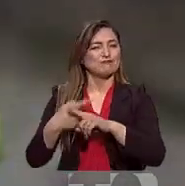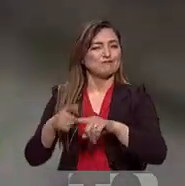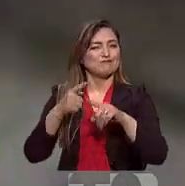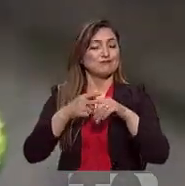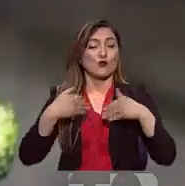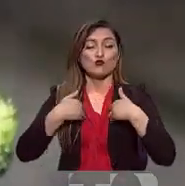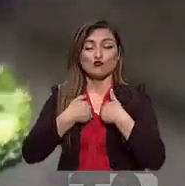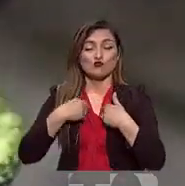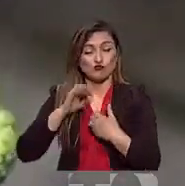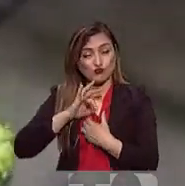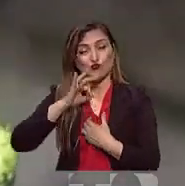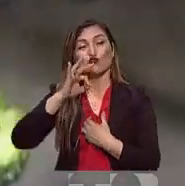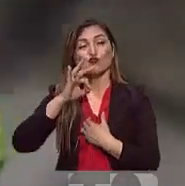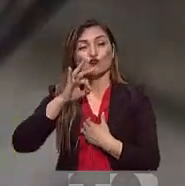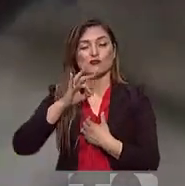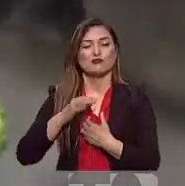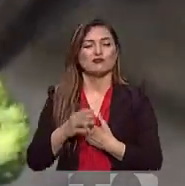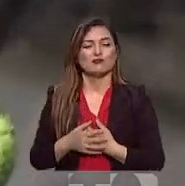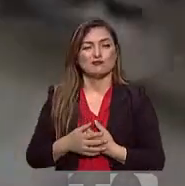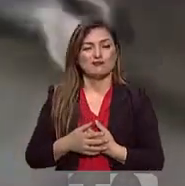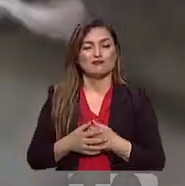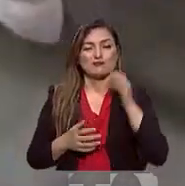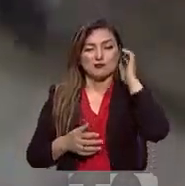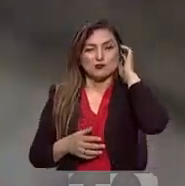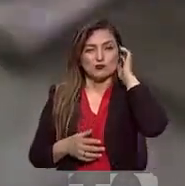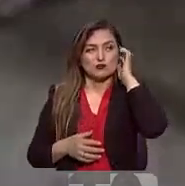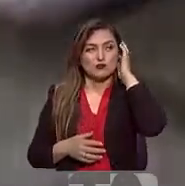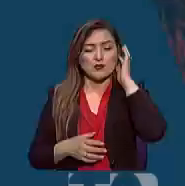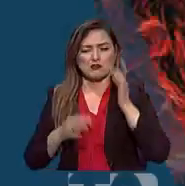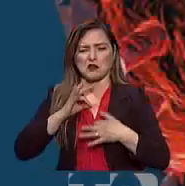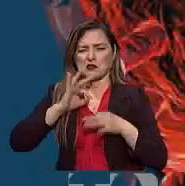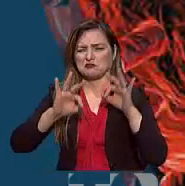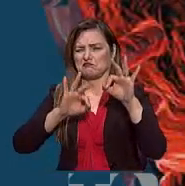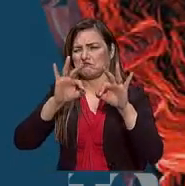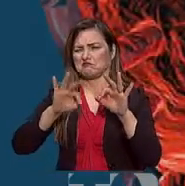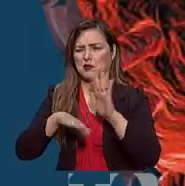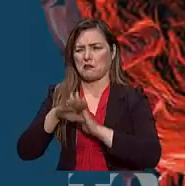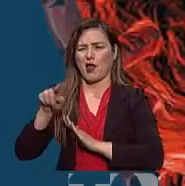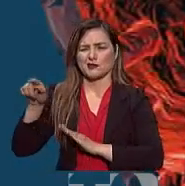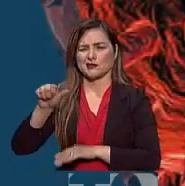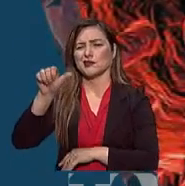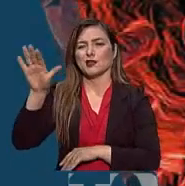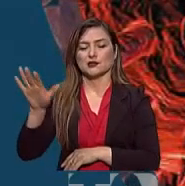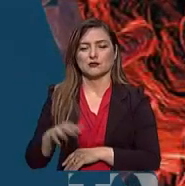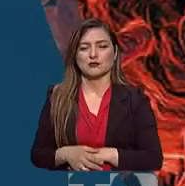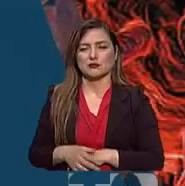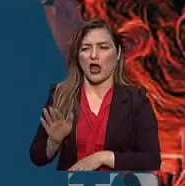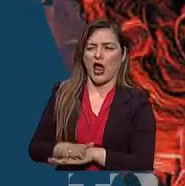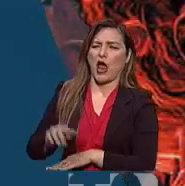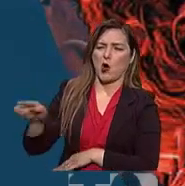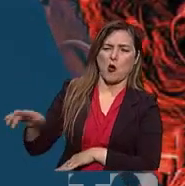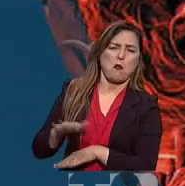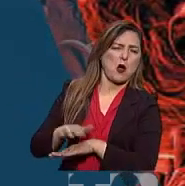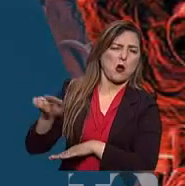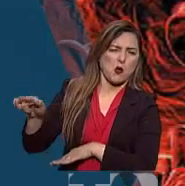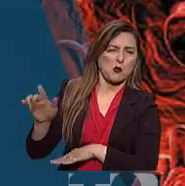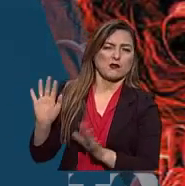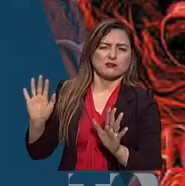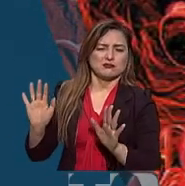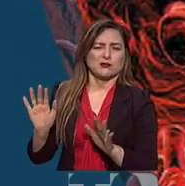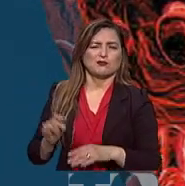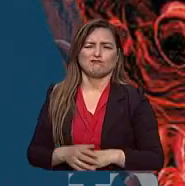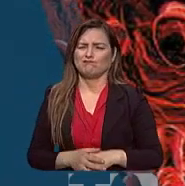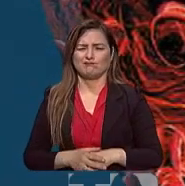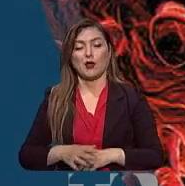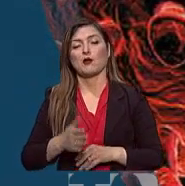los virus relacionados al SARS-CoV-2, es decir, para el salto viral, lo que hemos dicho aquí. Pero tampoco se asusten y le echemos la culpa al oriente, aquí en el